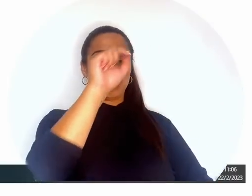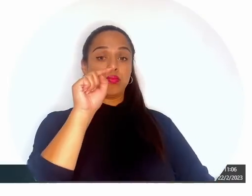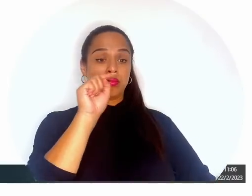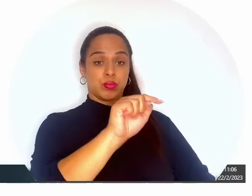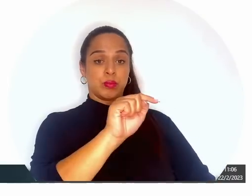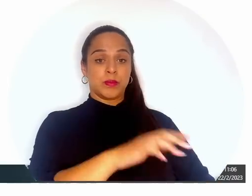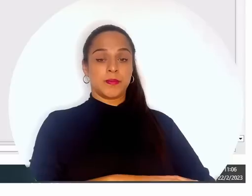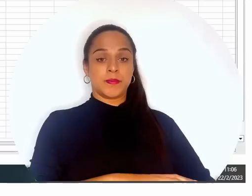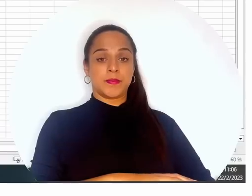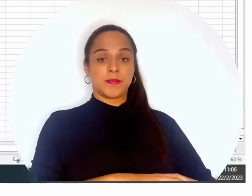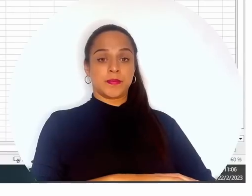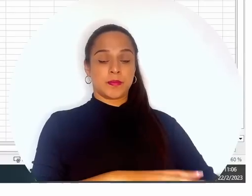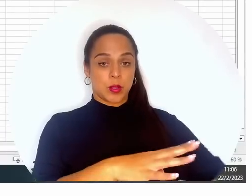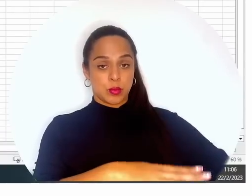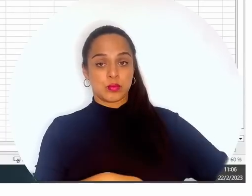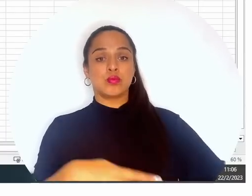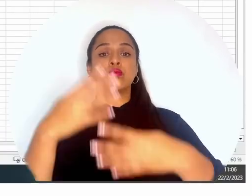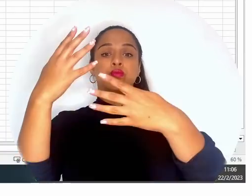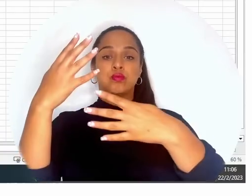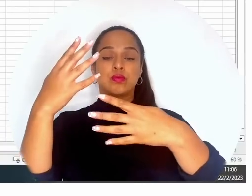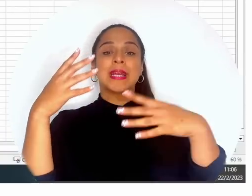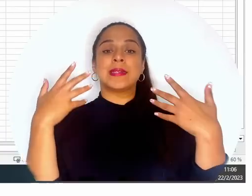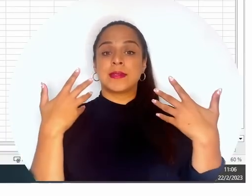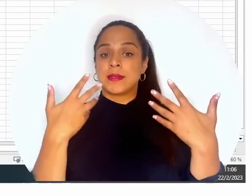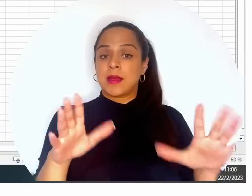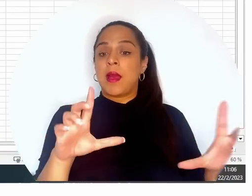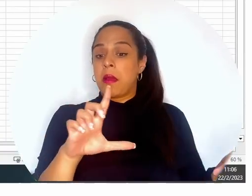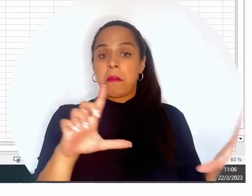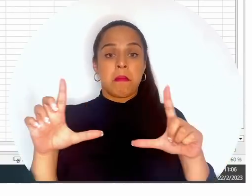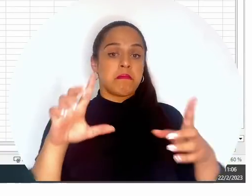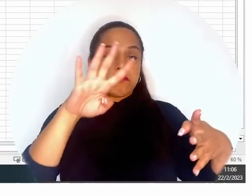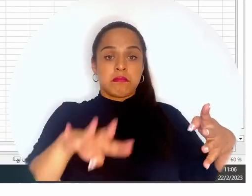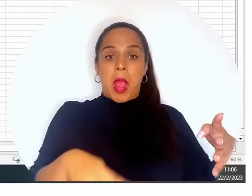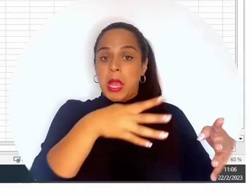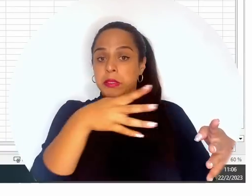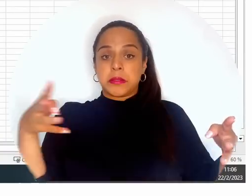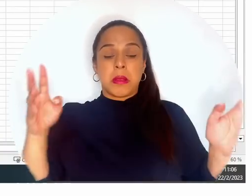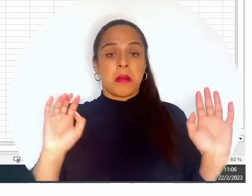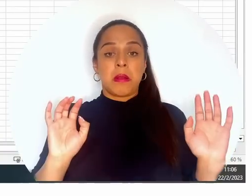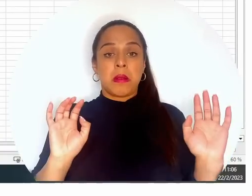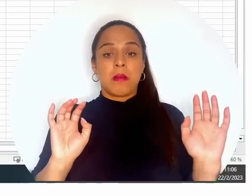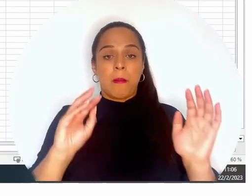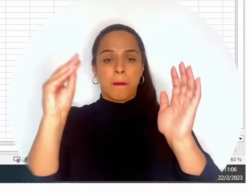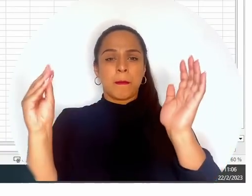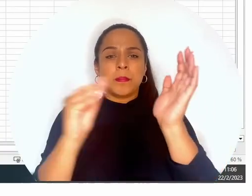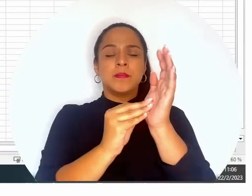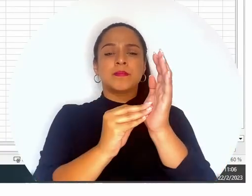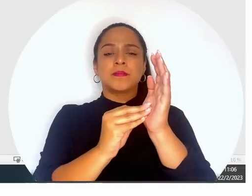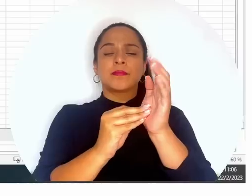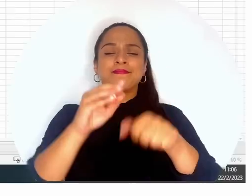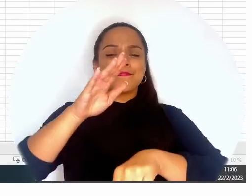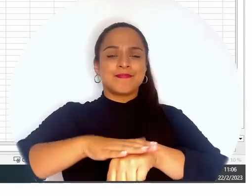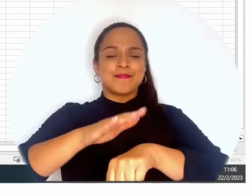vamos a cargarla acá. Ya la tenemos. Es una plantilla Excel. Vamos a habilitar edición. ¿Por qué es